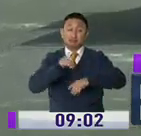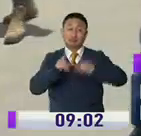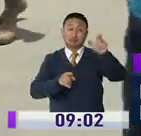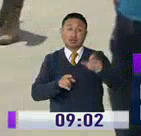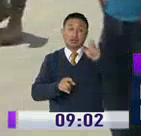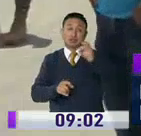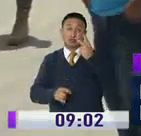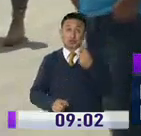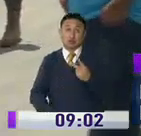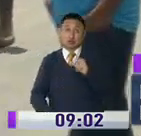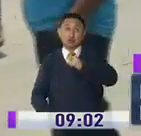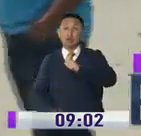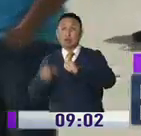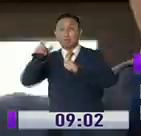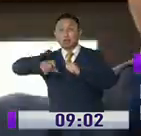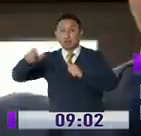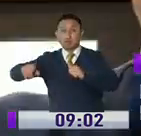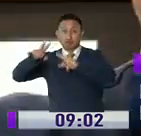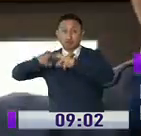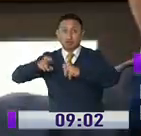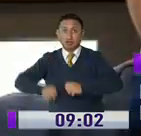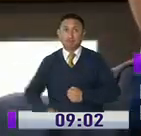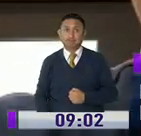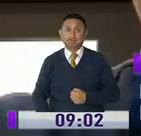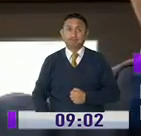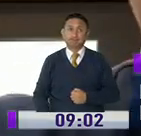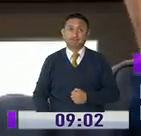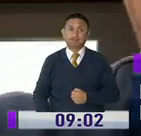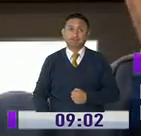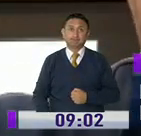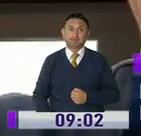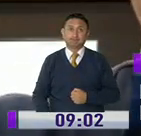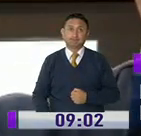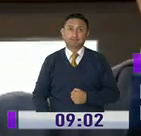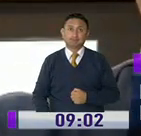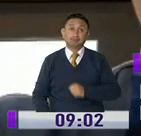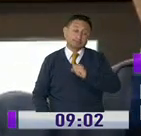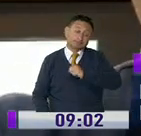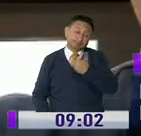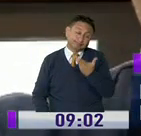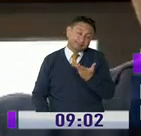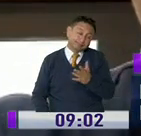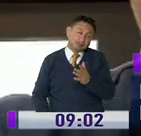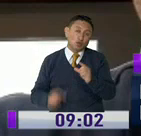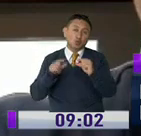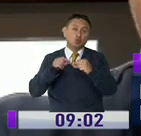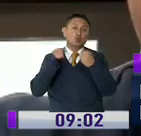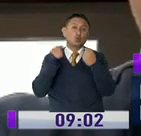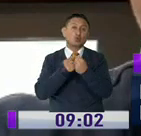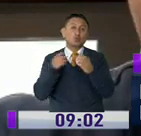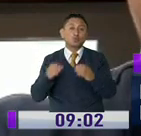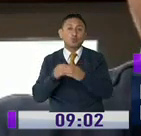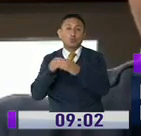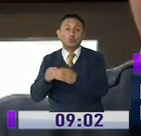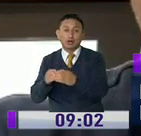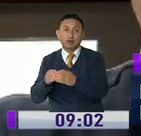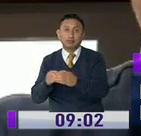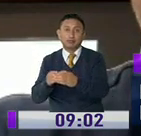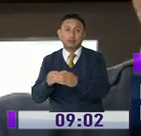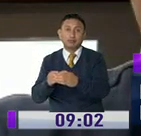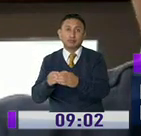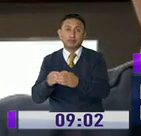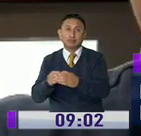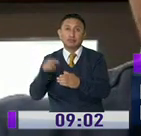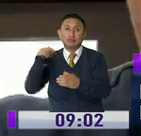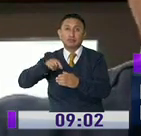detenidos, varias personas están siendo investigadas. Al parecer hay un grupo, un grupo determinado, no sé si serían considerados dirigentes o